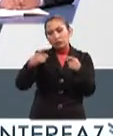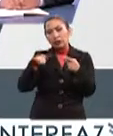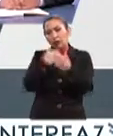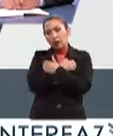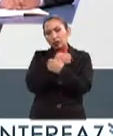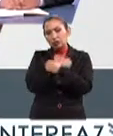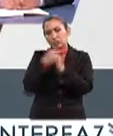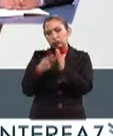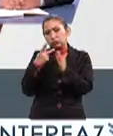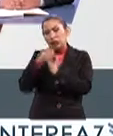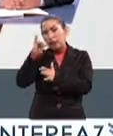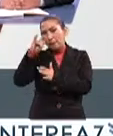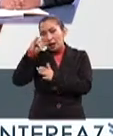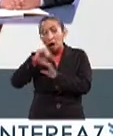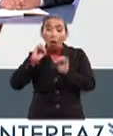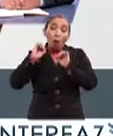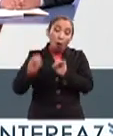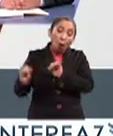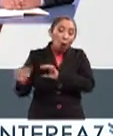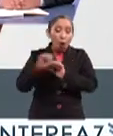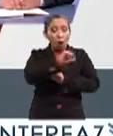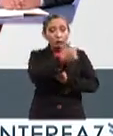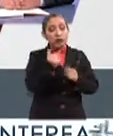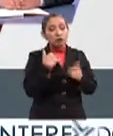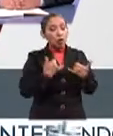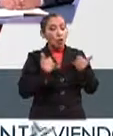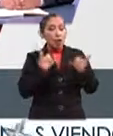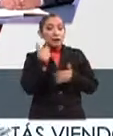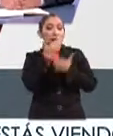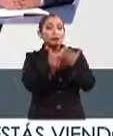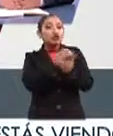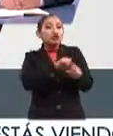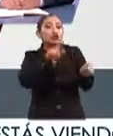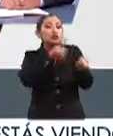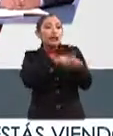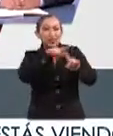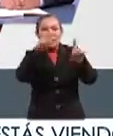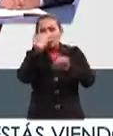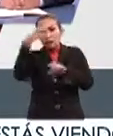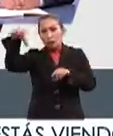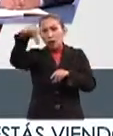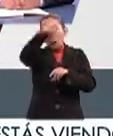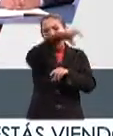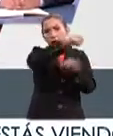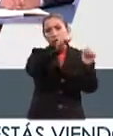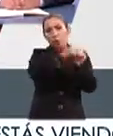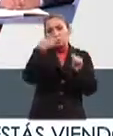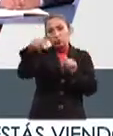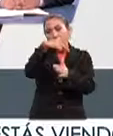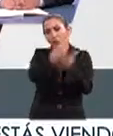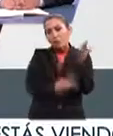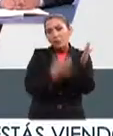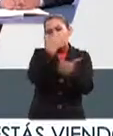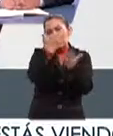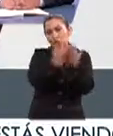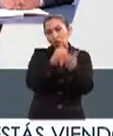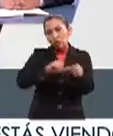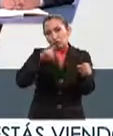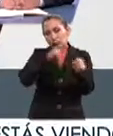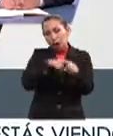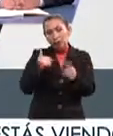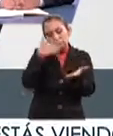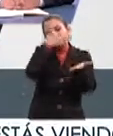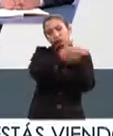Continua del Politécnico Nacional, o en su defecto, chicos de Servicio Social de las diferentes escuelas, a través de su programa de servicio social.